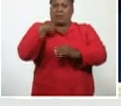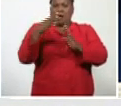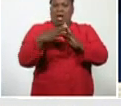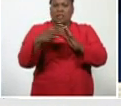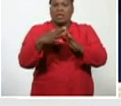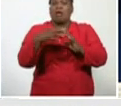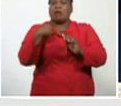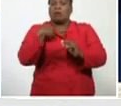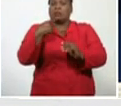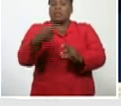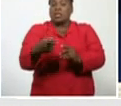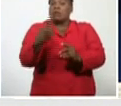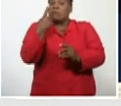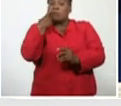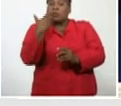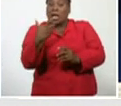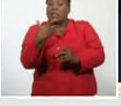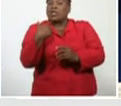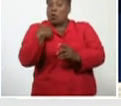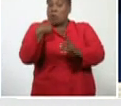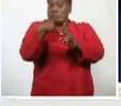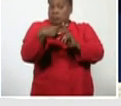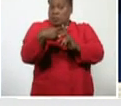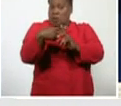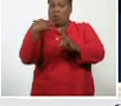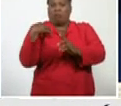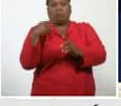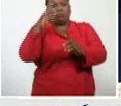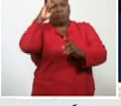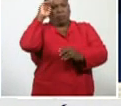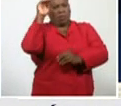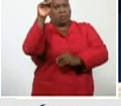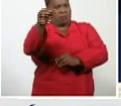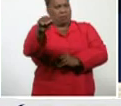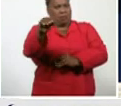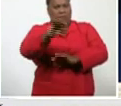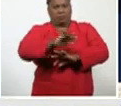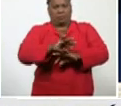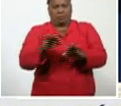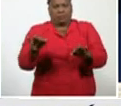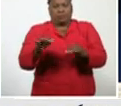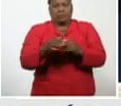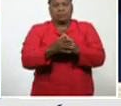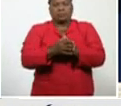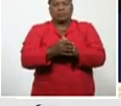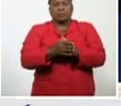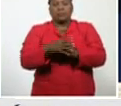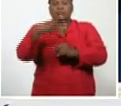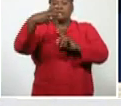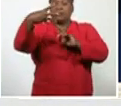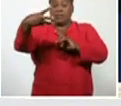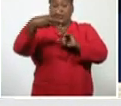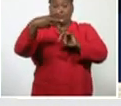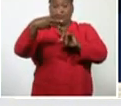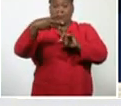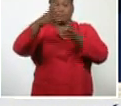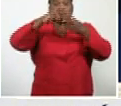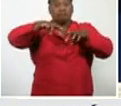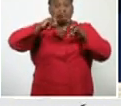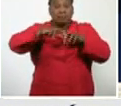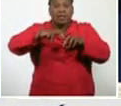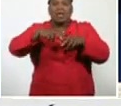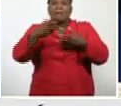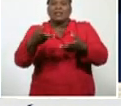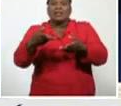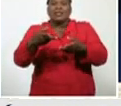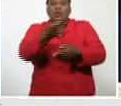pues me ingresan, de acuerdo a las manifestaciones, que yo tenga, en ese momento. Tercero, los estudios poblacionales, que estamos